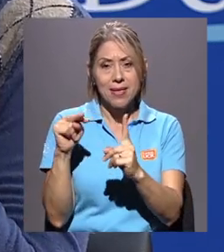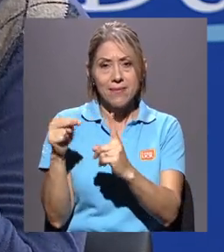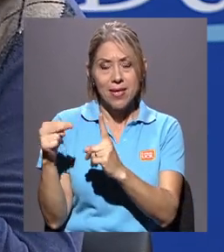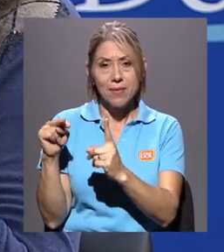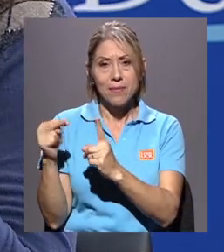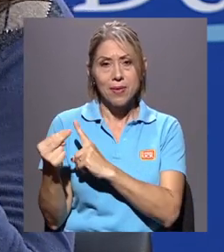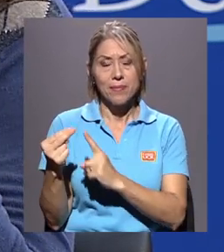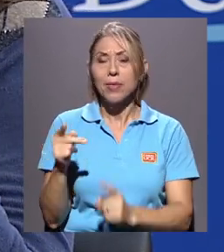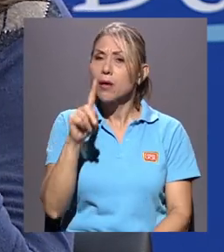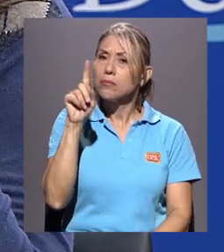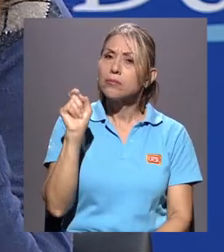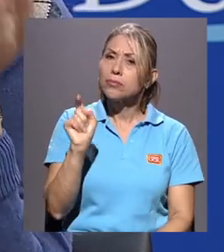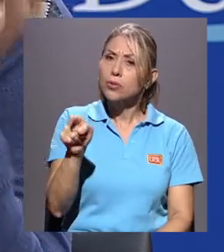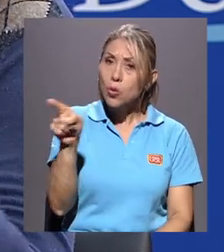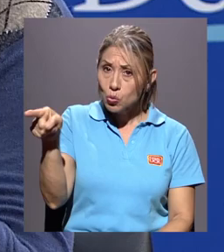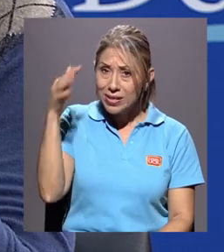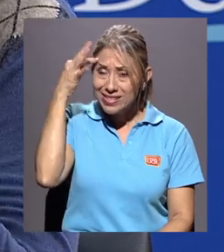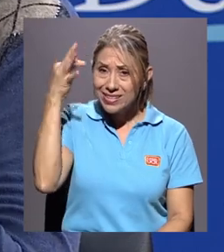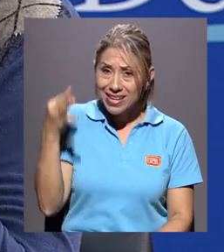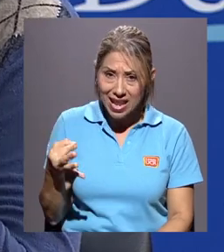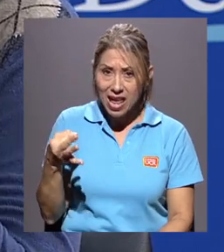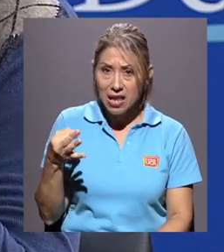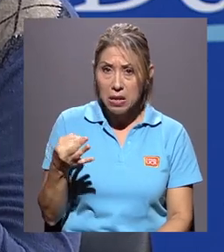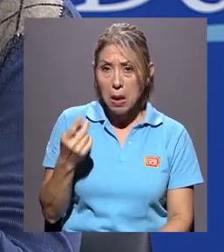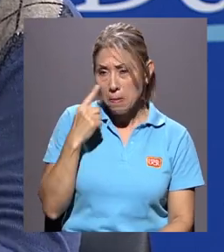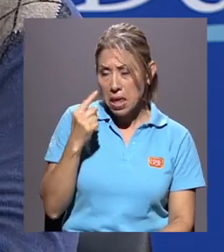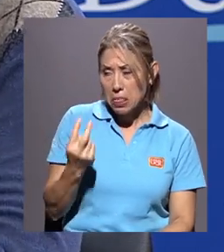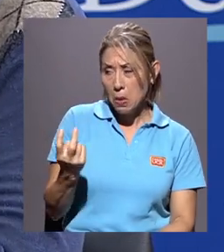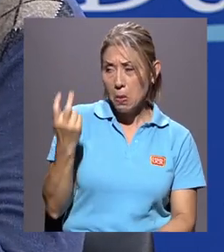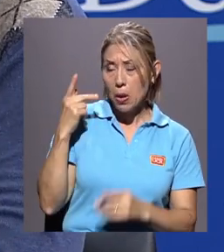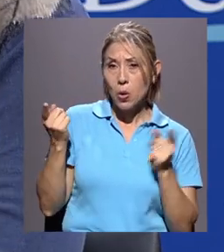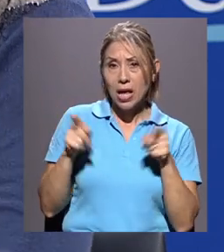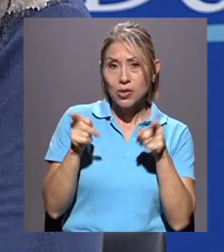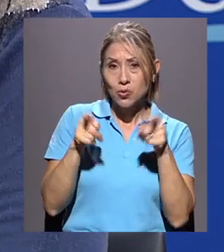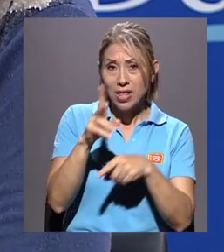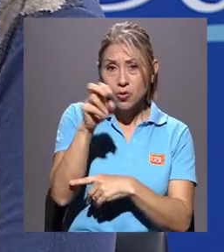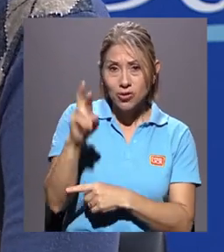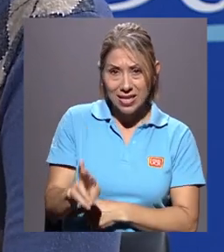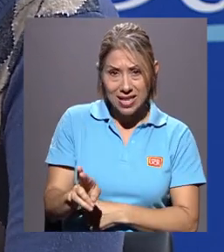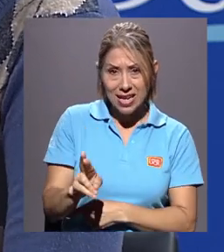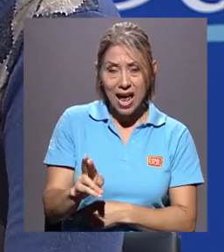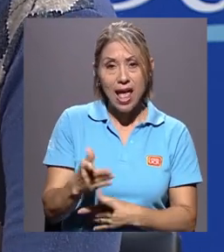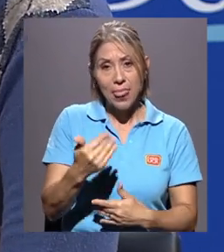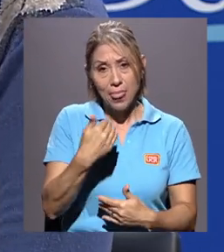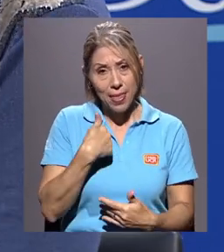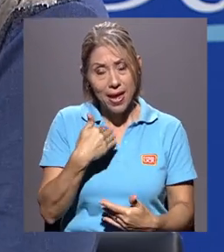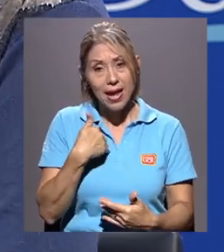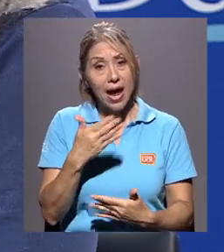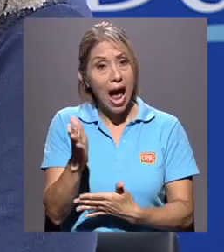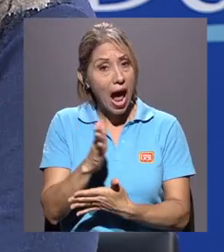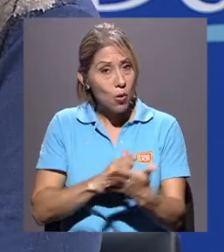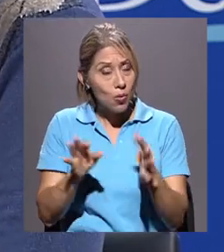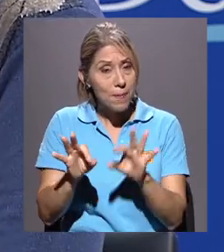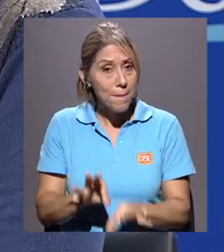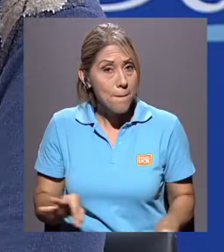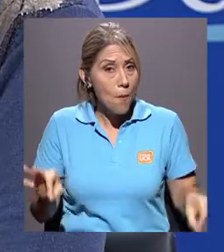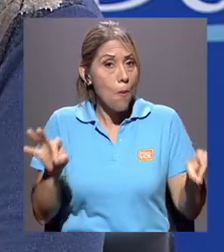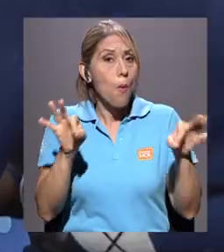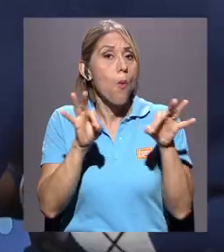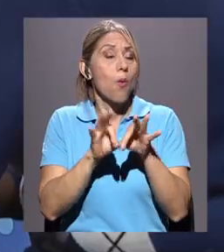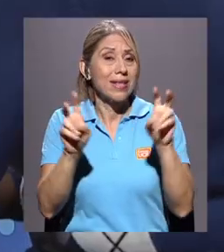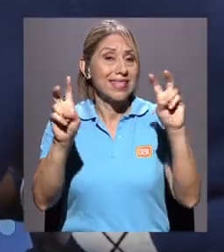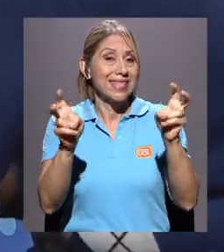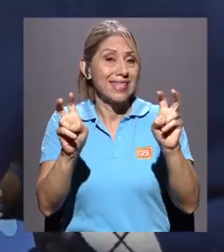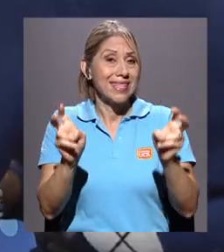¿Creen ustedes que en vista de lo que ha sucedido en nuestro país tenga alguna particularidad los contenidos del simposio ahora en septiembre?